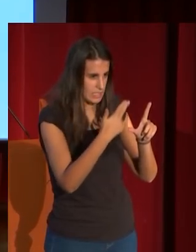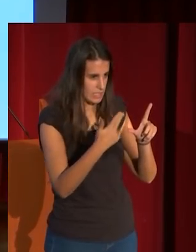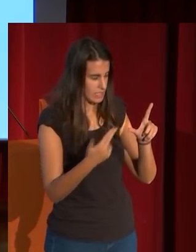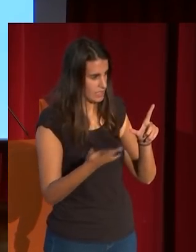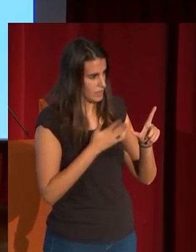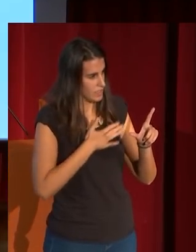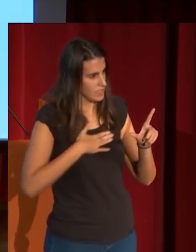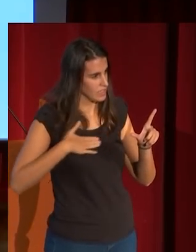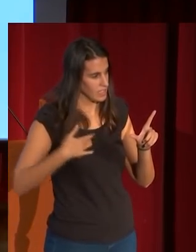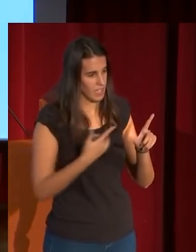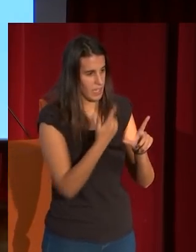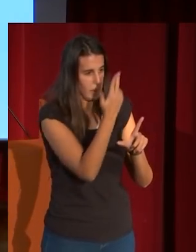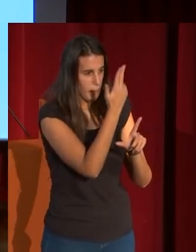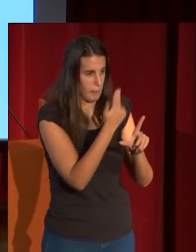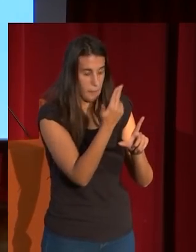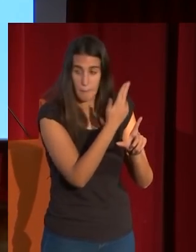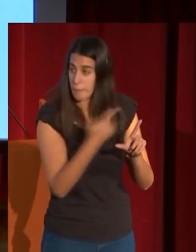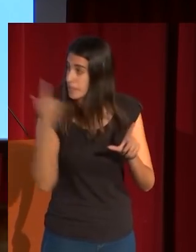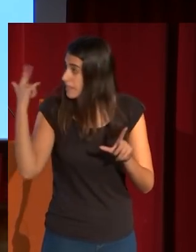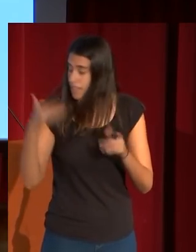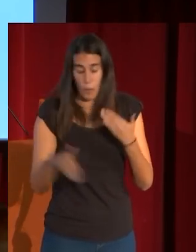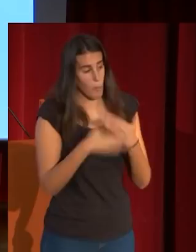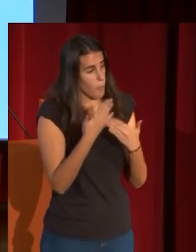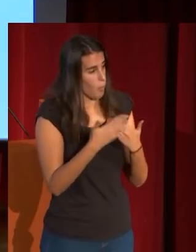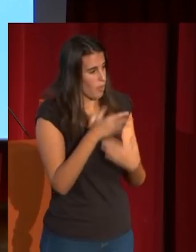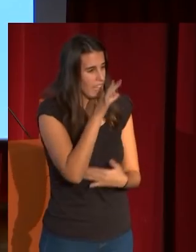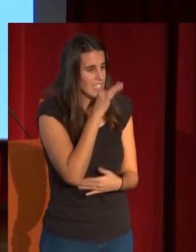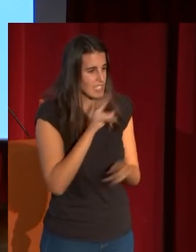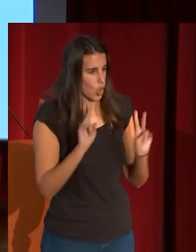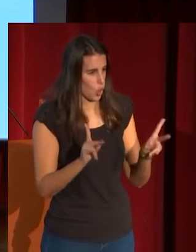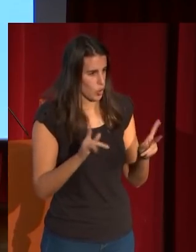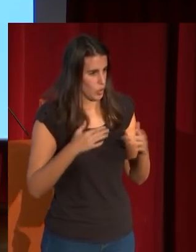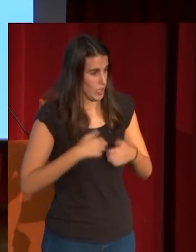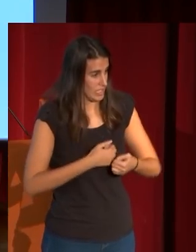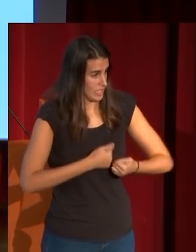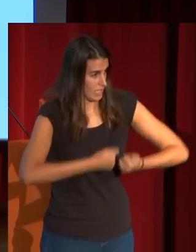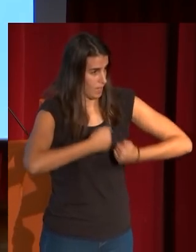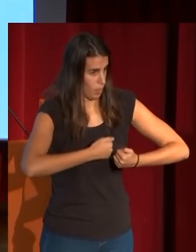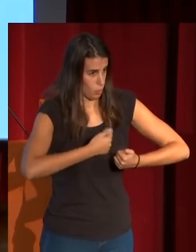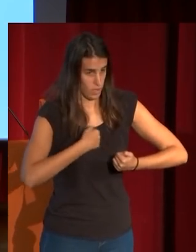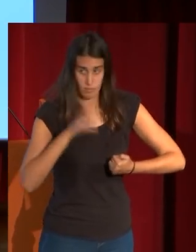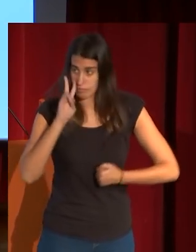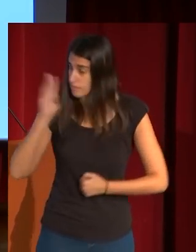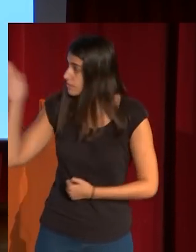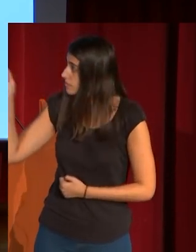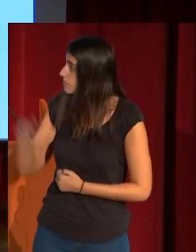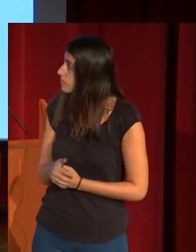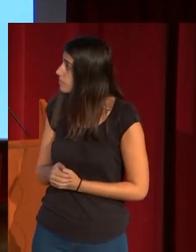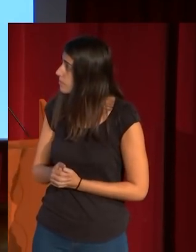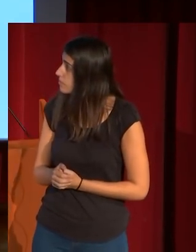cabida a este retratado a la moda del siglo de oro con una armadura este es Stewart que es un gran